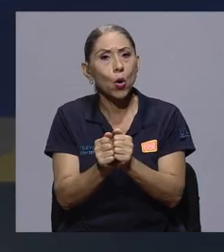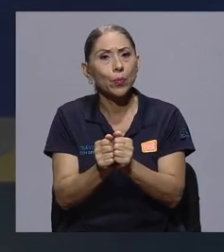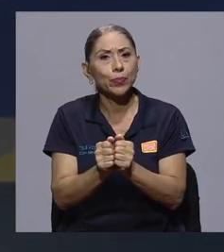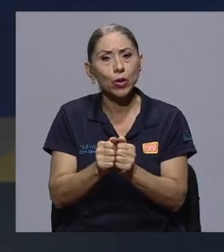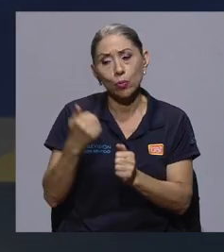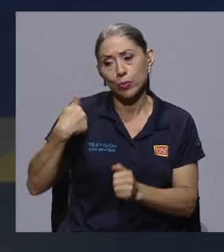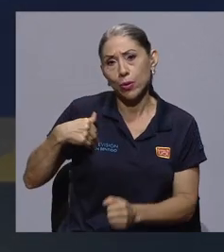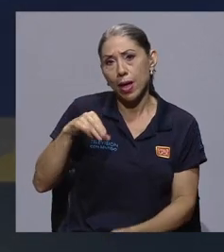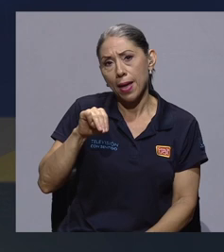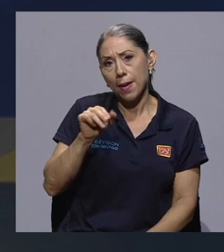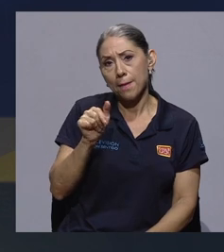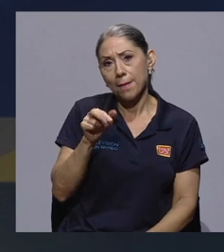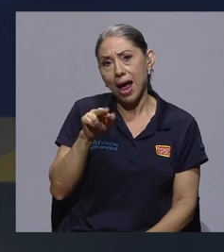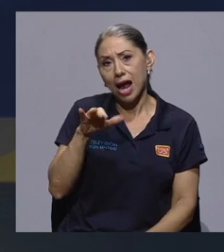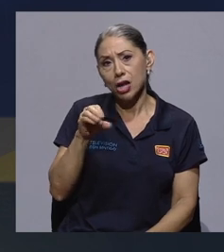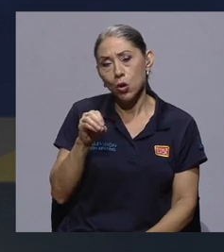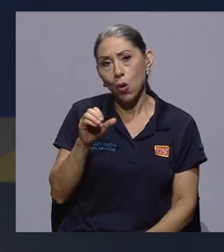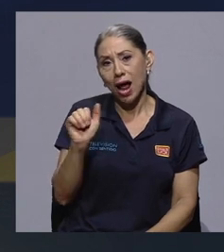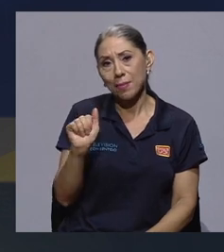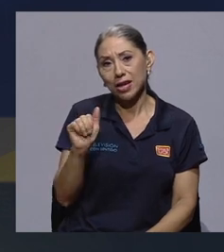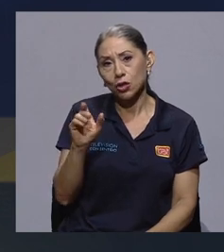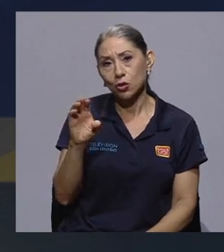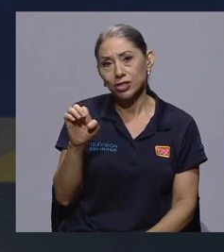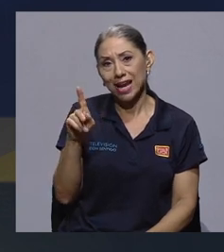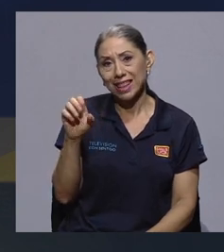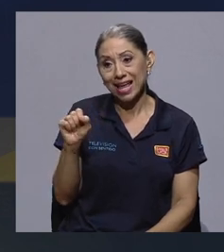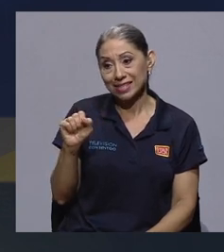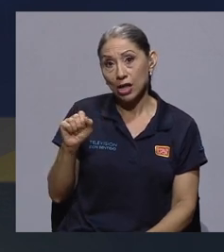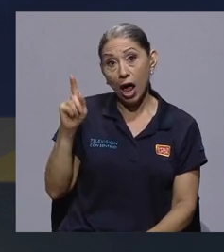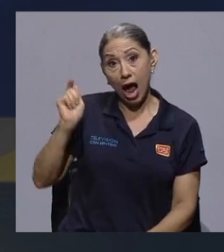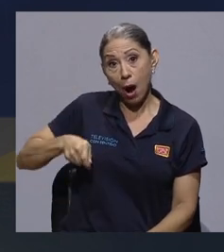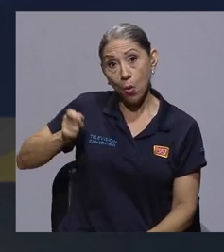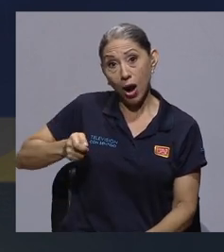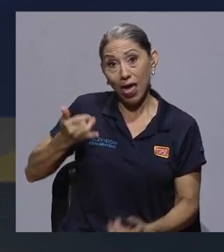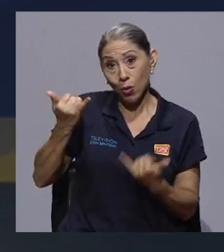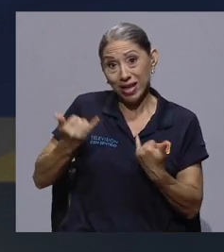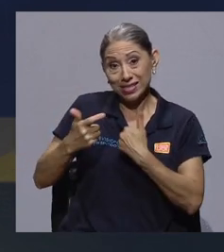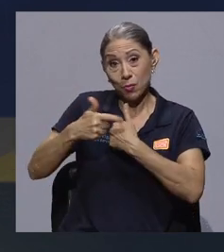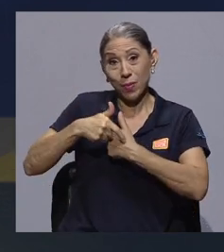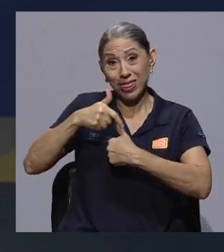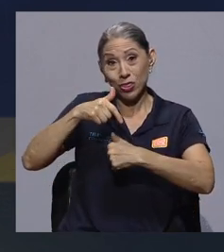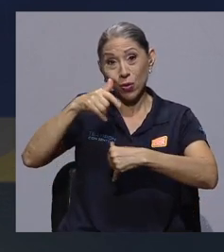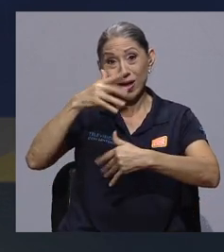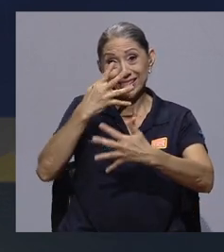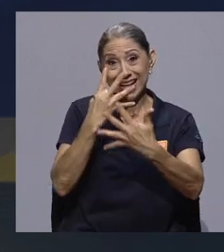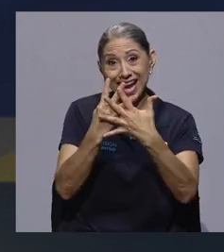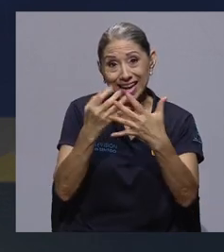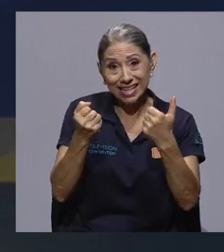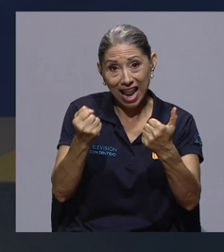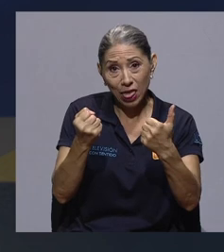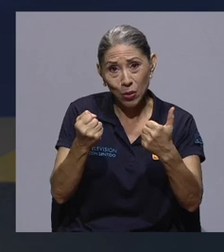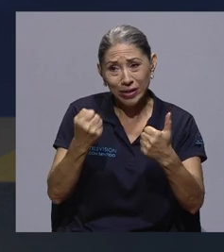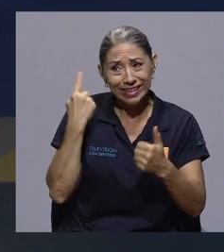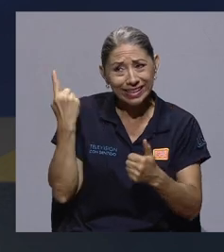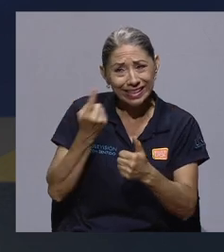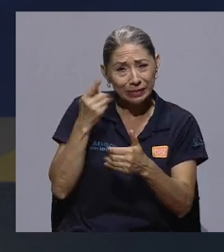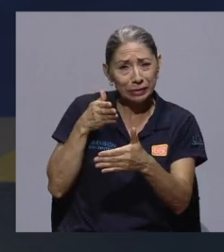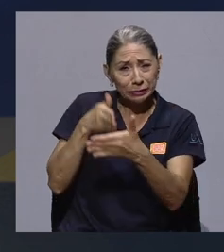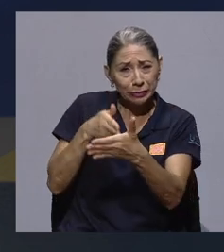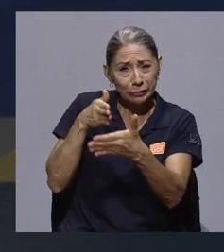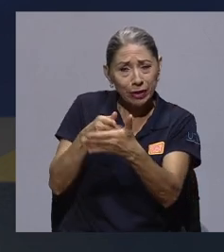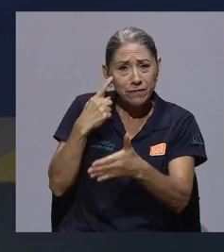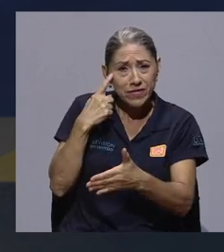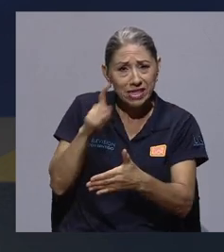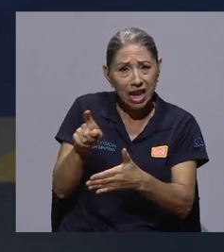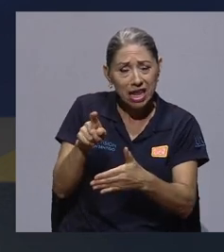con el caso de Mario Alberto Cerdas, que es un abogado que en este momento está encarcelado, y que ha sufrido una persecución directa